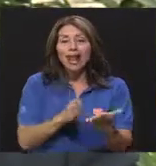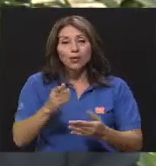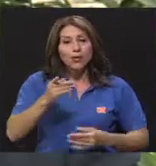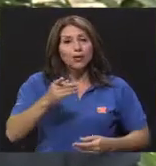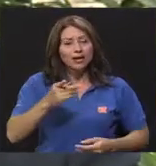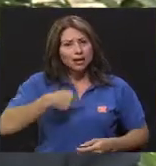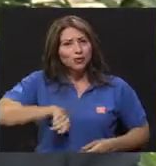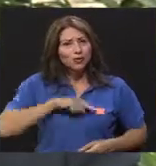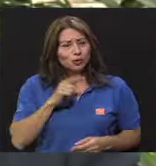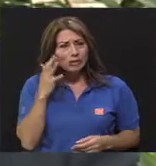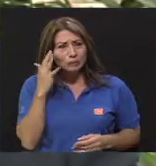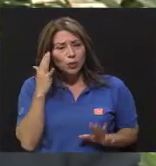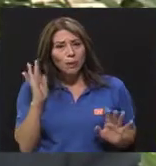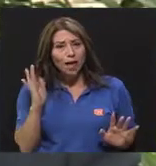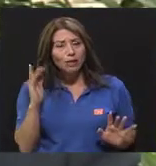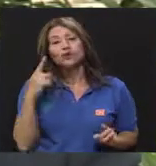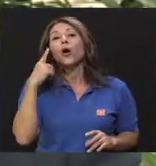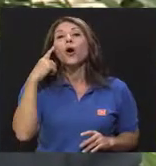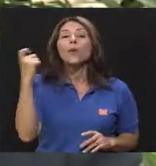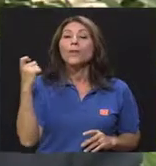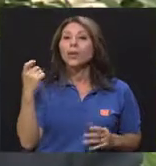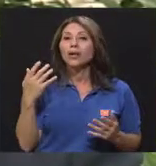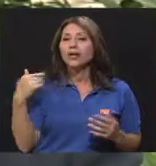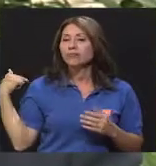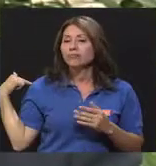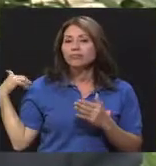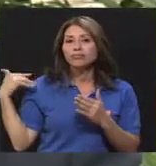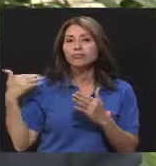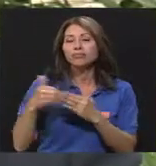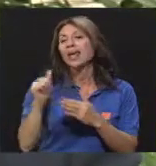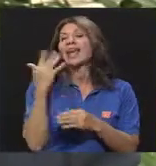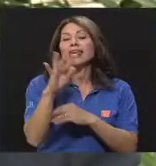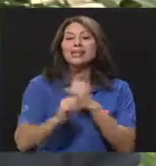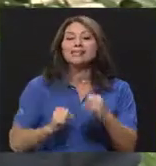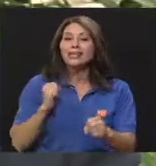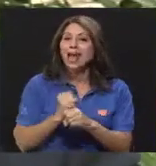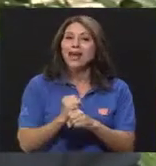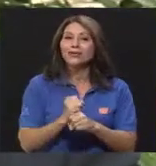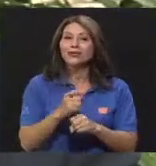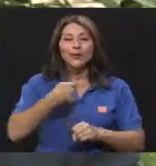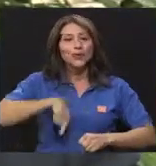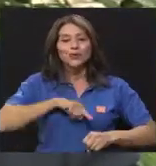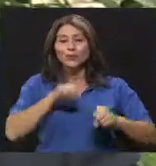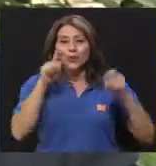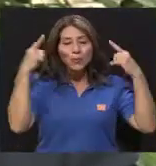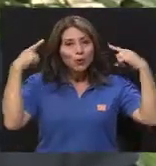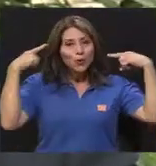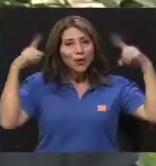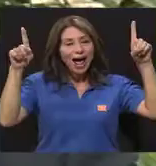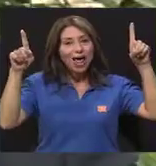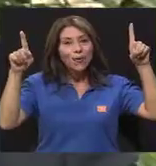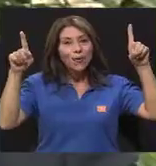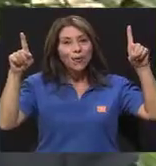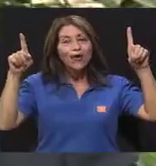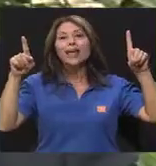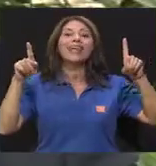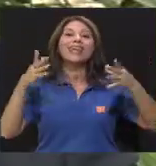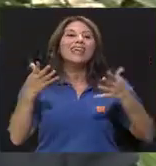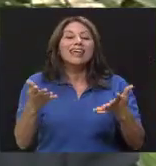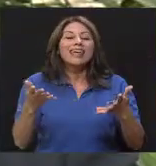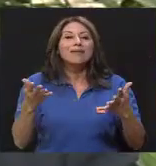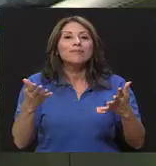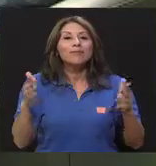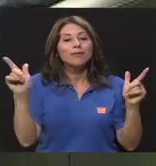nosotros estamos un poco preocupados porque en más, en 15 años no hemos logrado bajar el porcentaje de embarazo